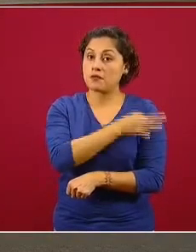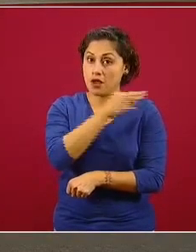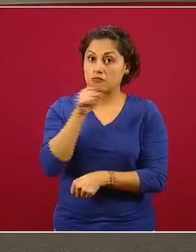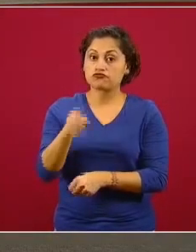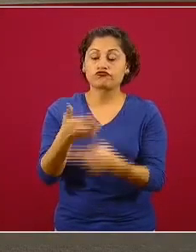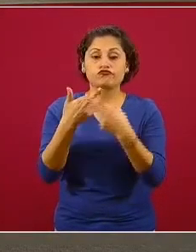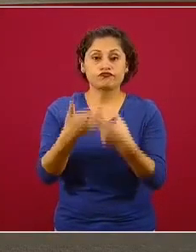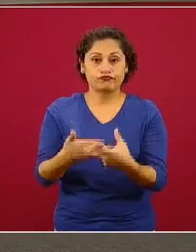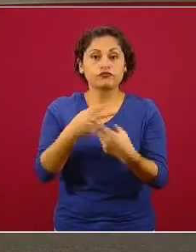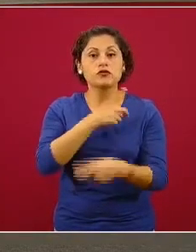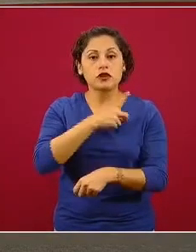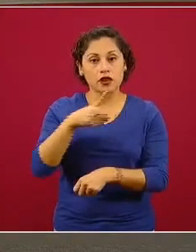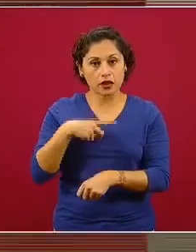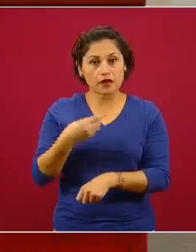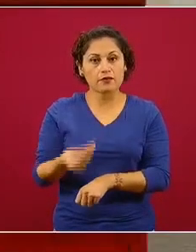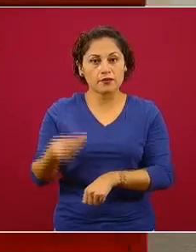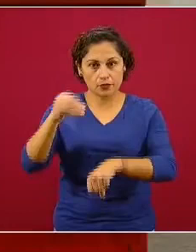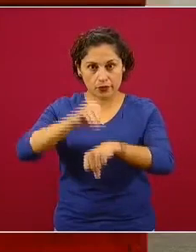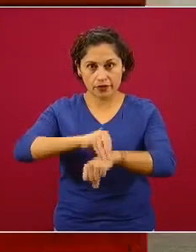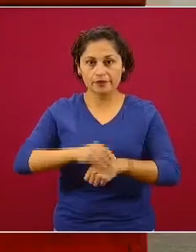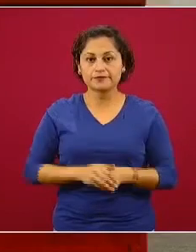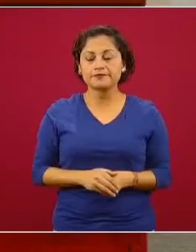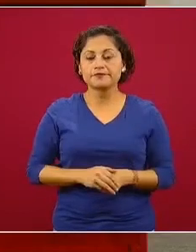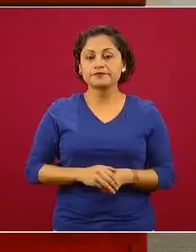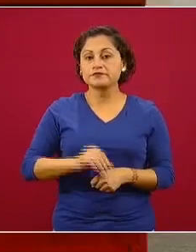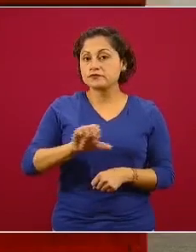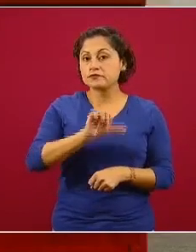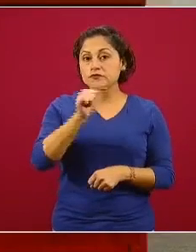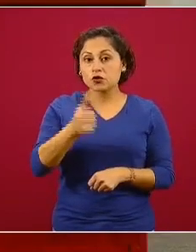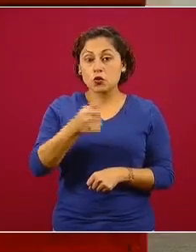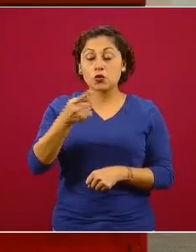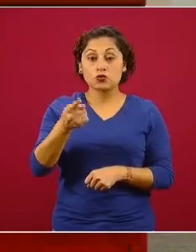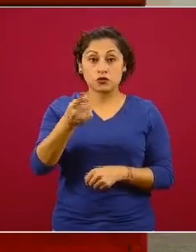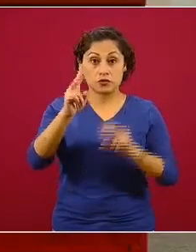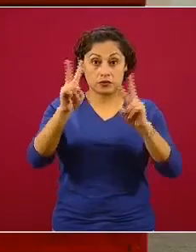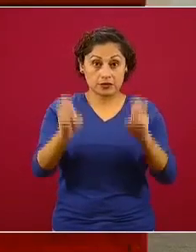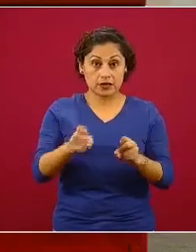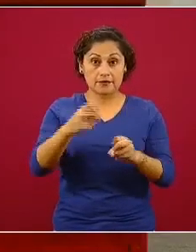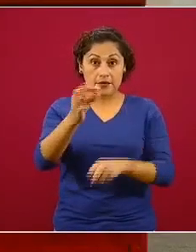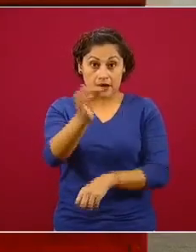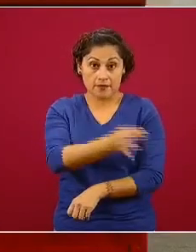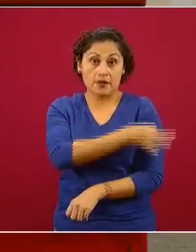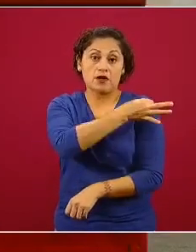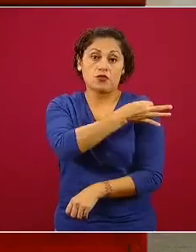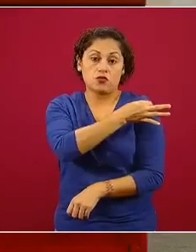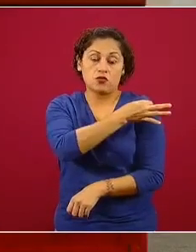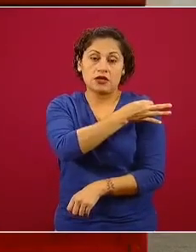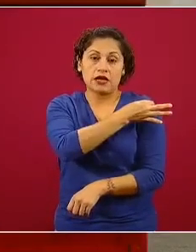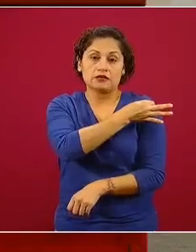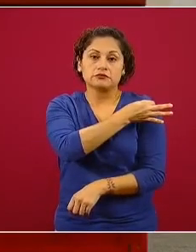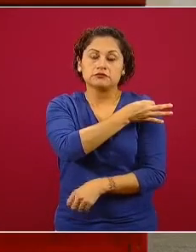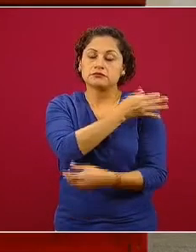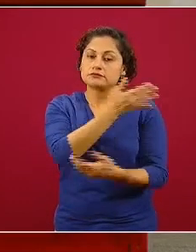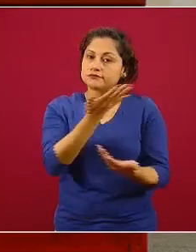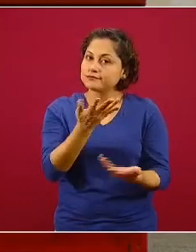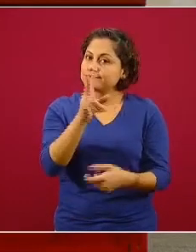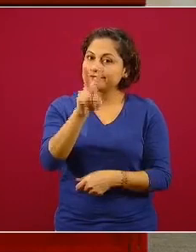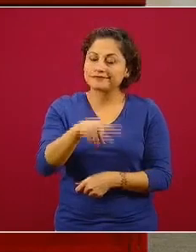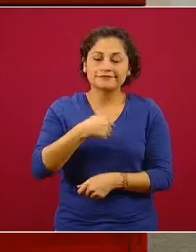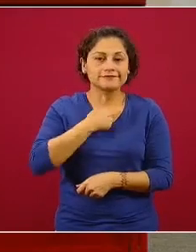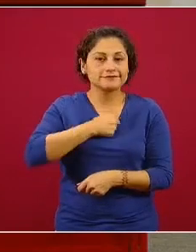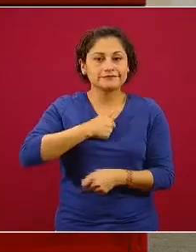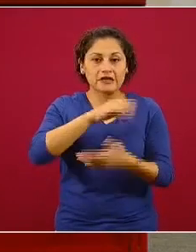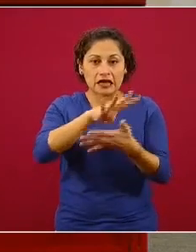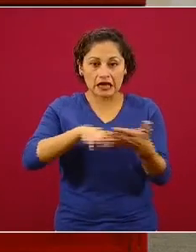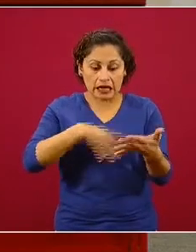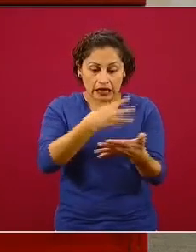Respecto al otro componente de la vacuna, desafortunadamente no tener todas las vacunas para las otras enfermedades no